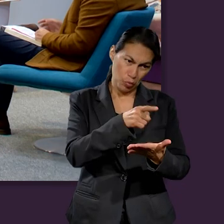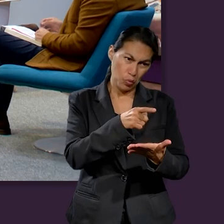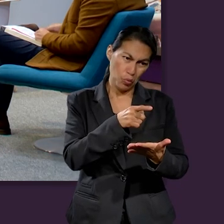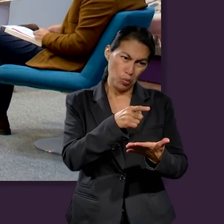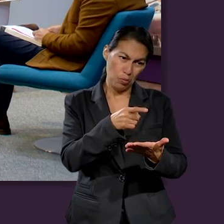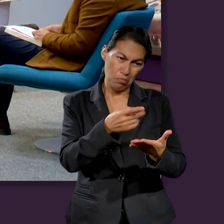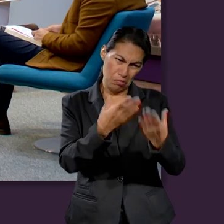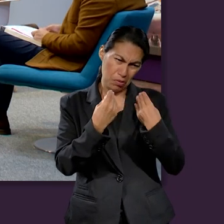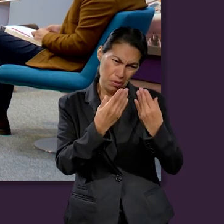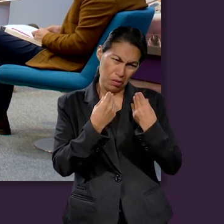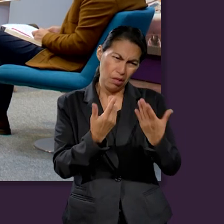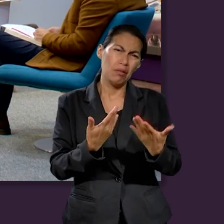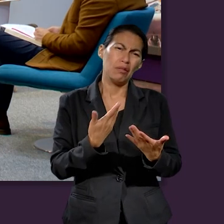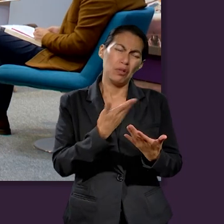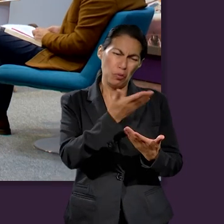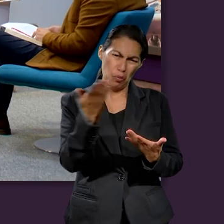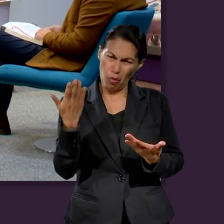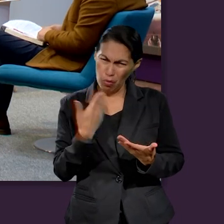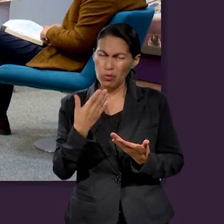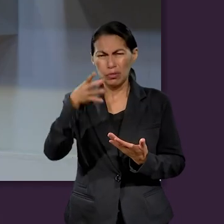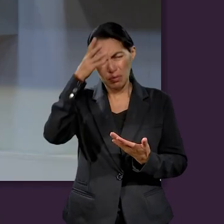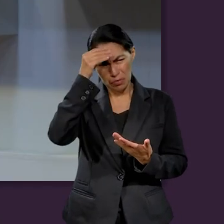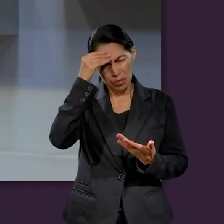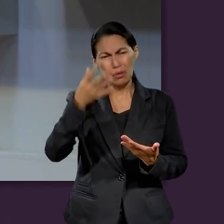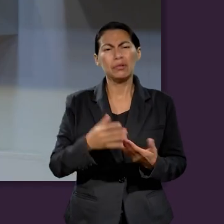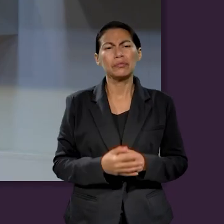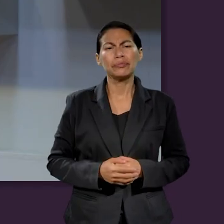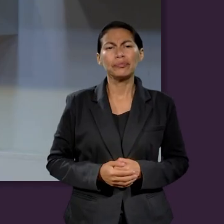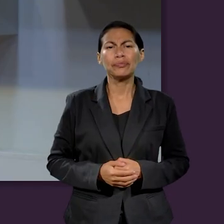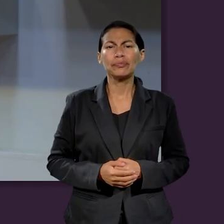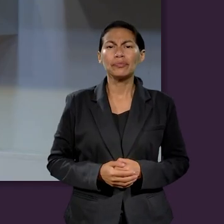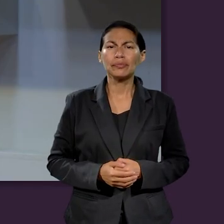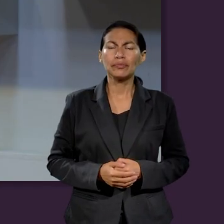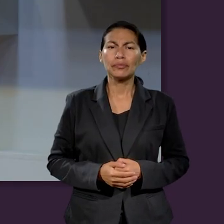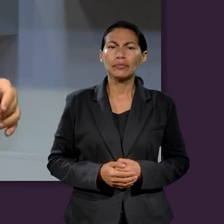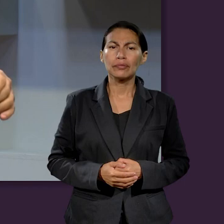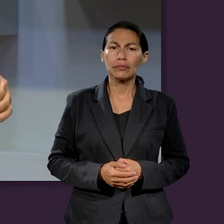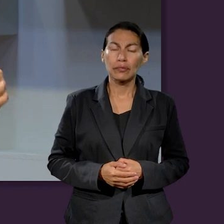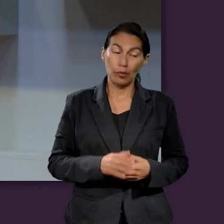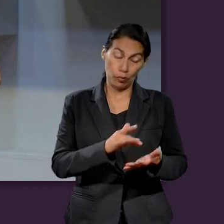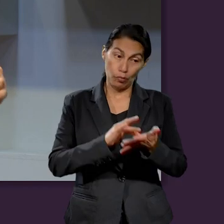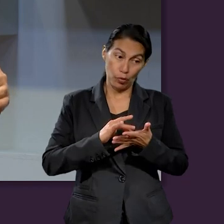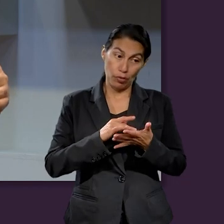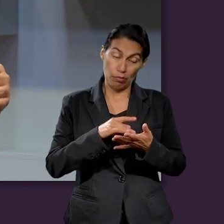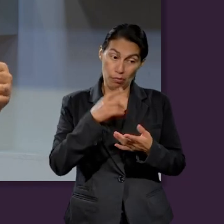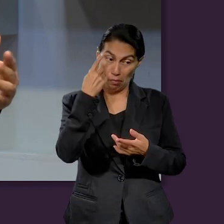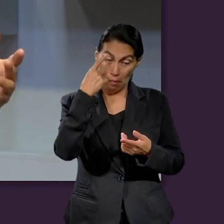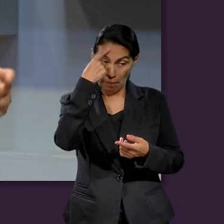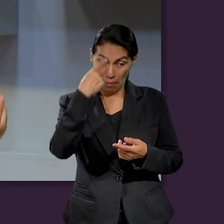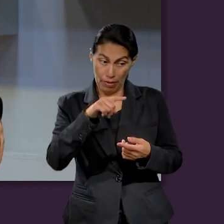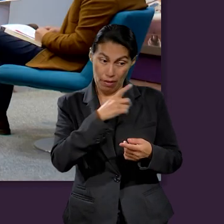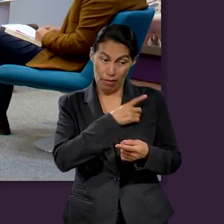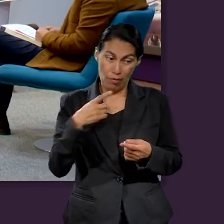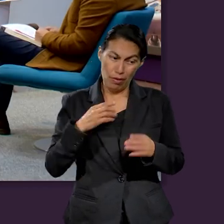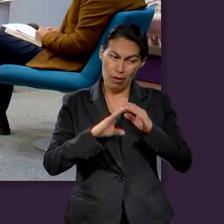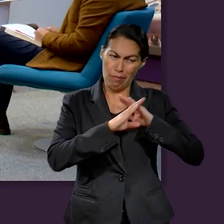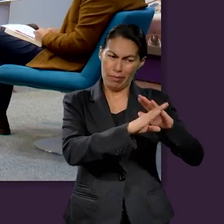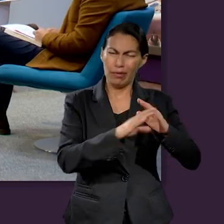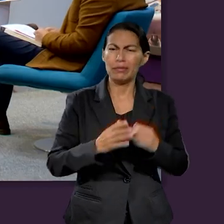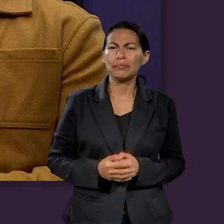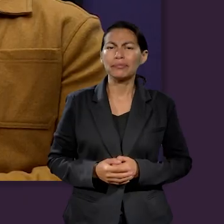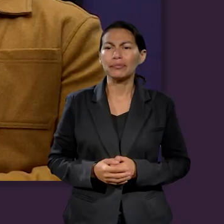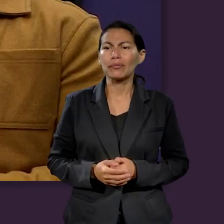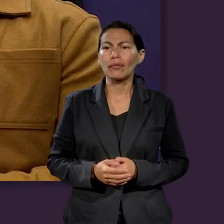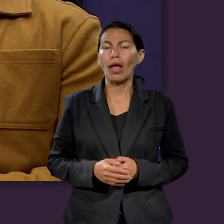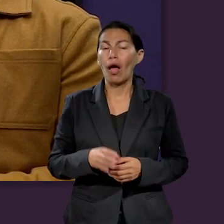¿algún consejo bíblico, algún texto que tú creas que podría servirnos de derrotero para este asunto de las deudas? Sí, claro